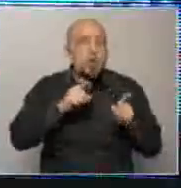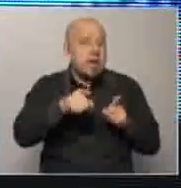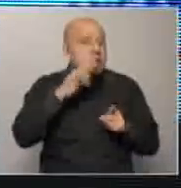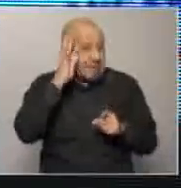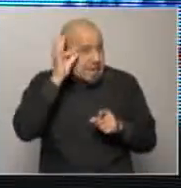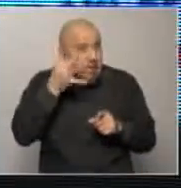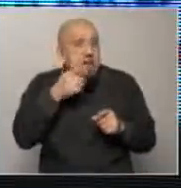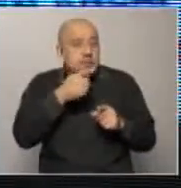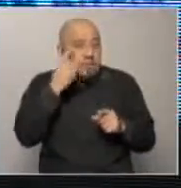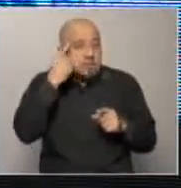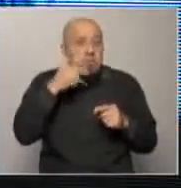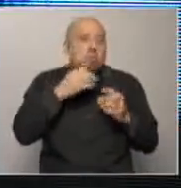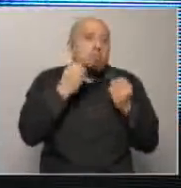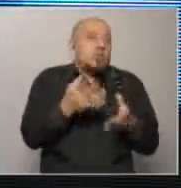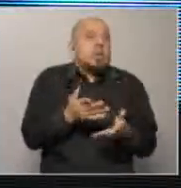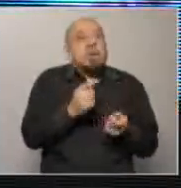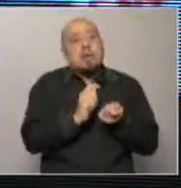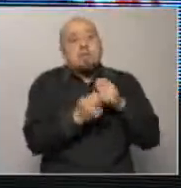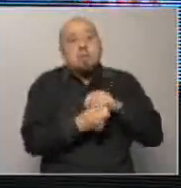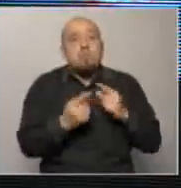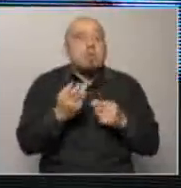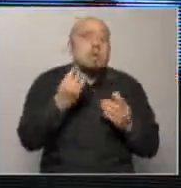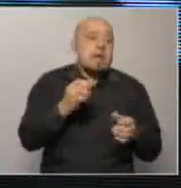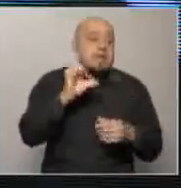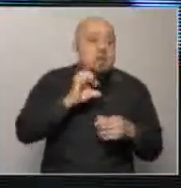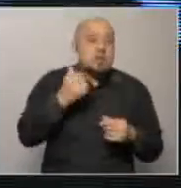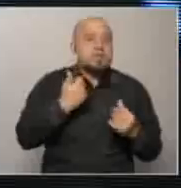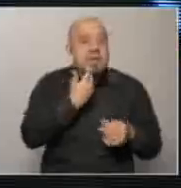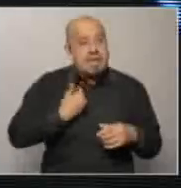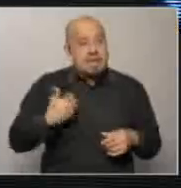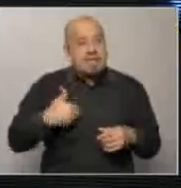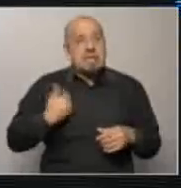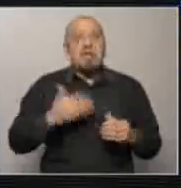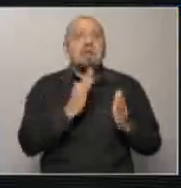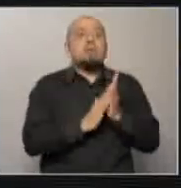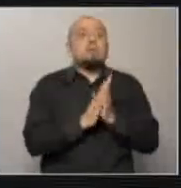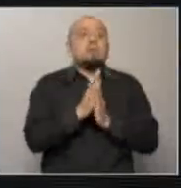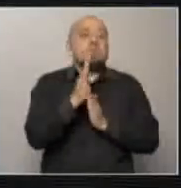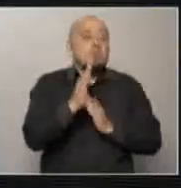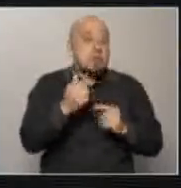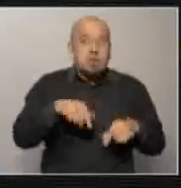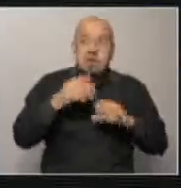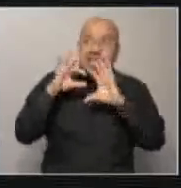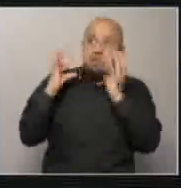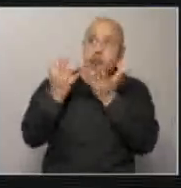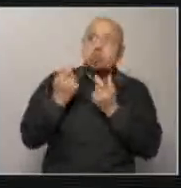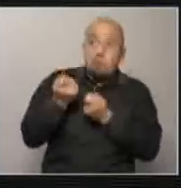que porque había cambiado el signo porque él había sido empresario Argentina iba a crecer y fue apostando el mundo le prestó plata un año